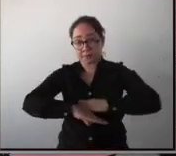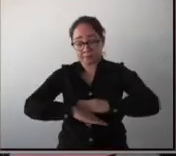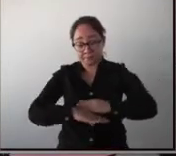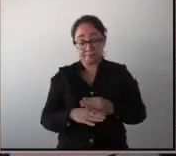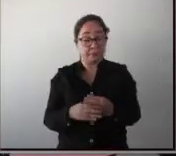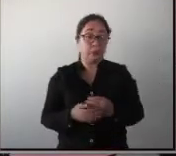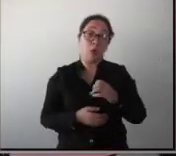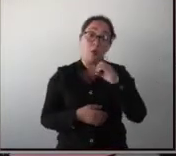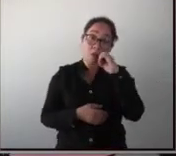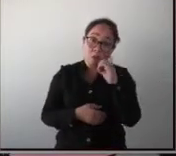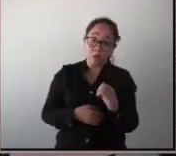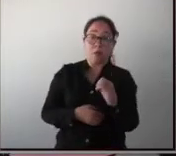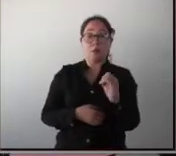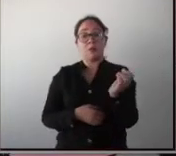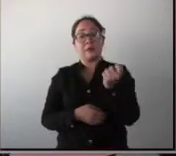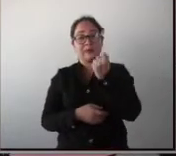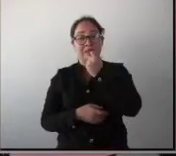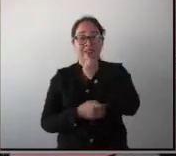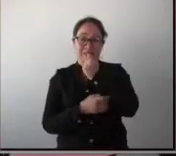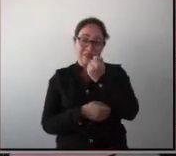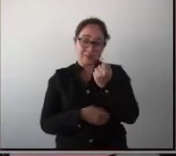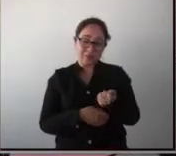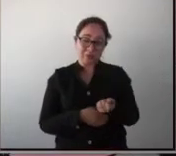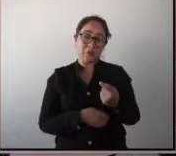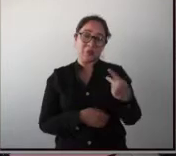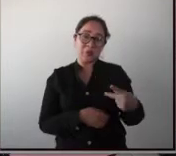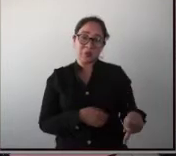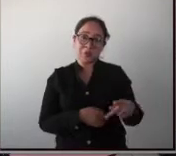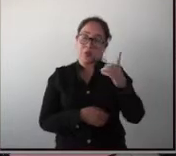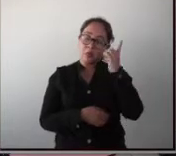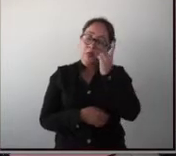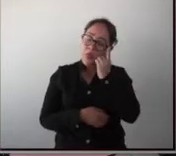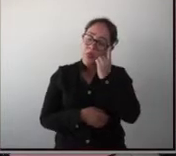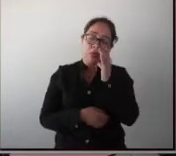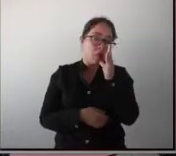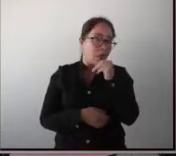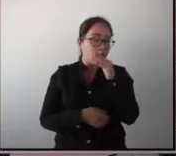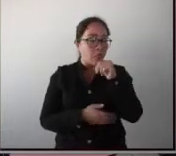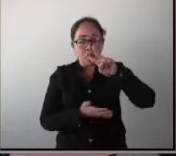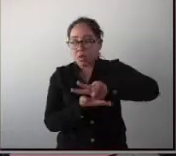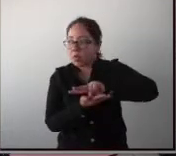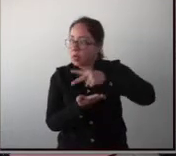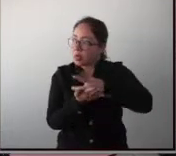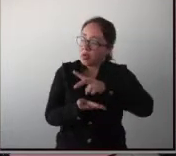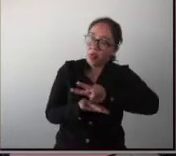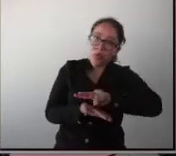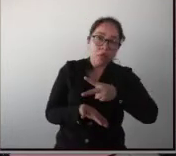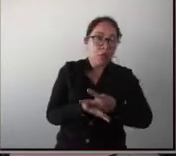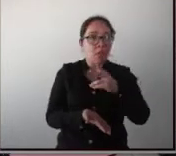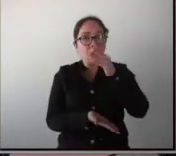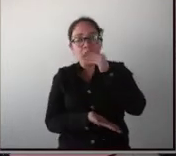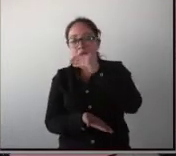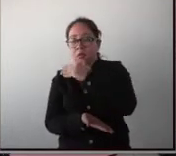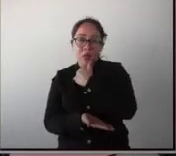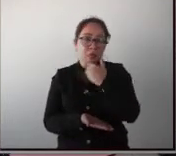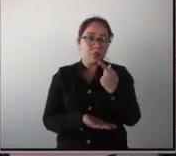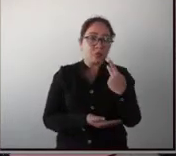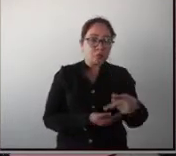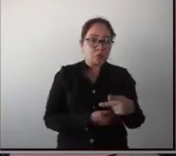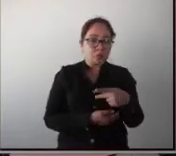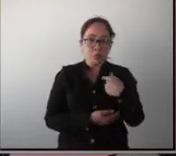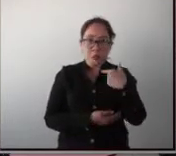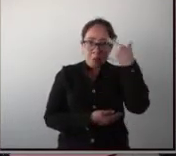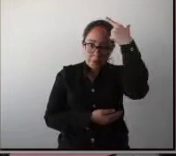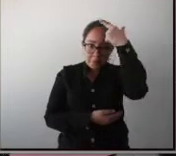Niños que tenían problemas de sueño, porque tienen muchas alteraciones de sueño, ya empezaban a dormir toda la noche de